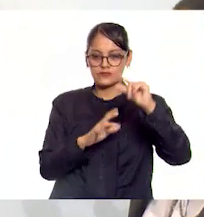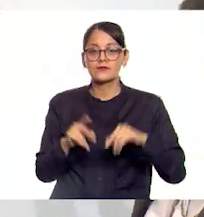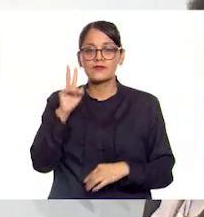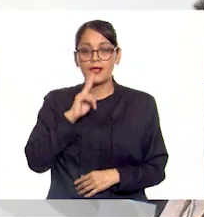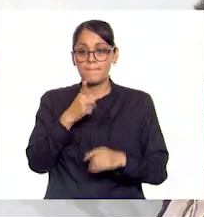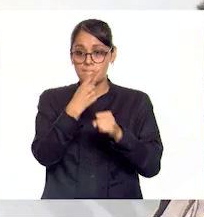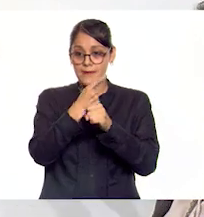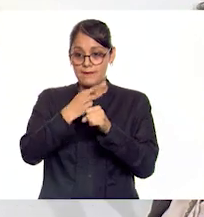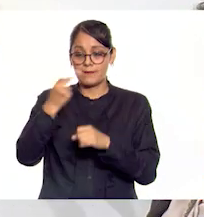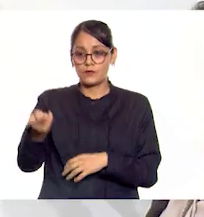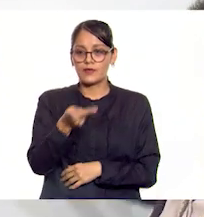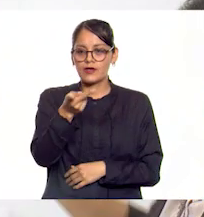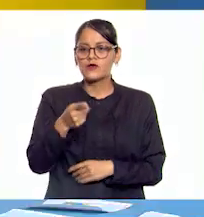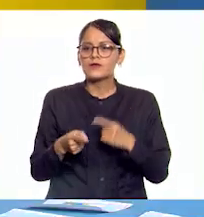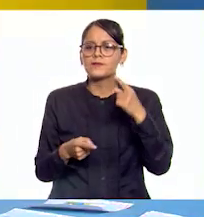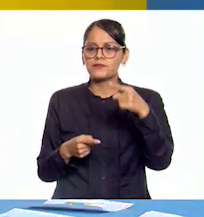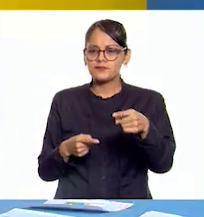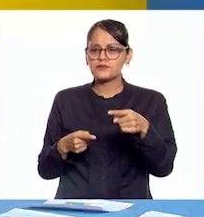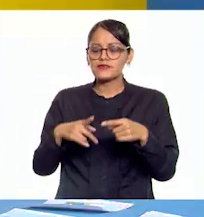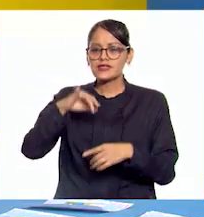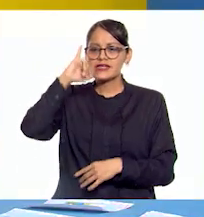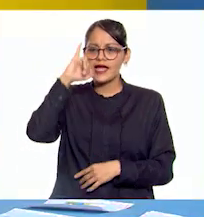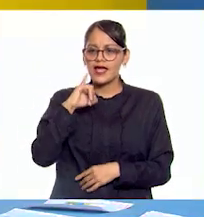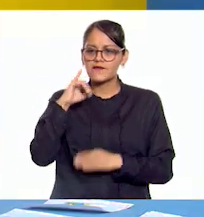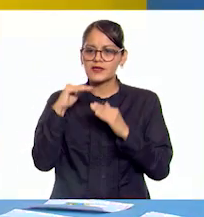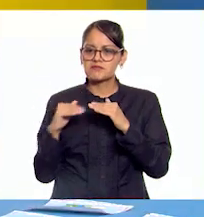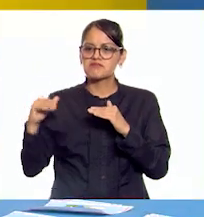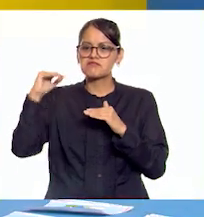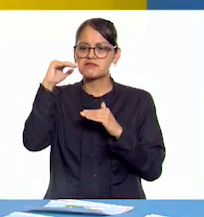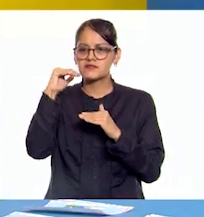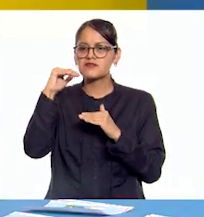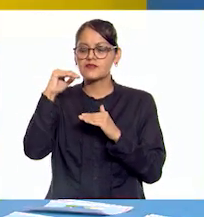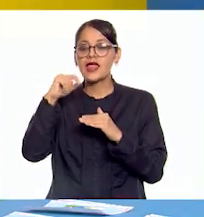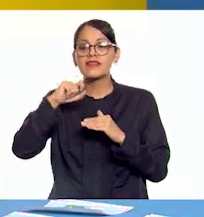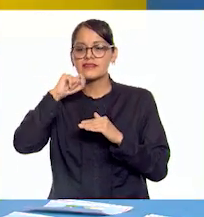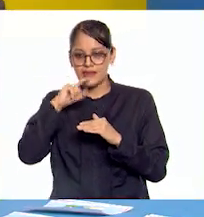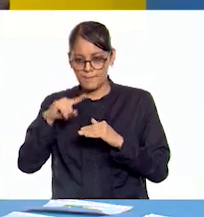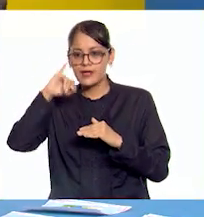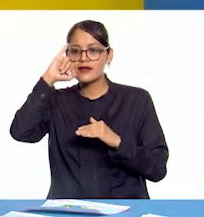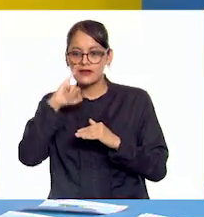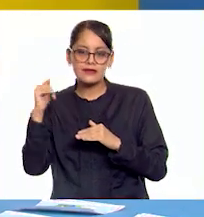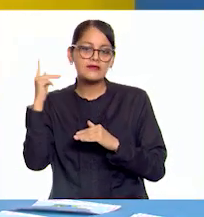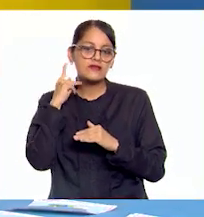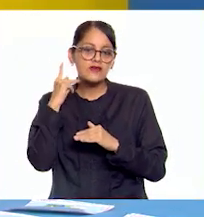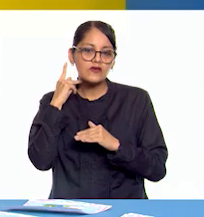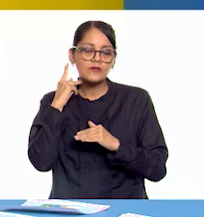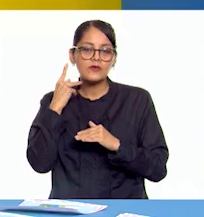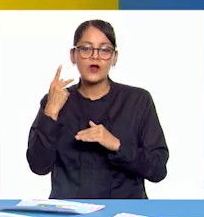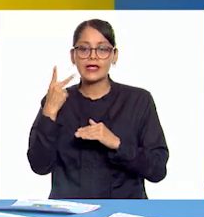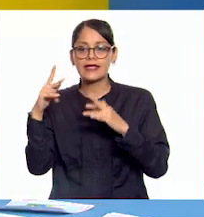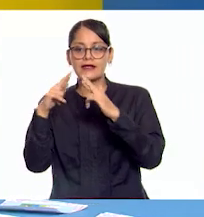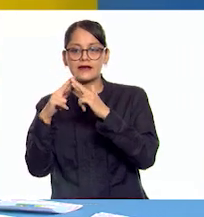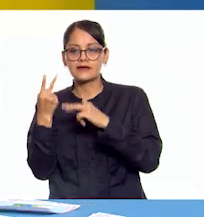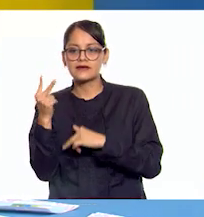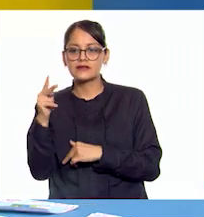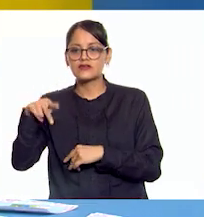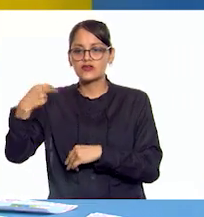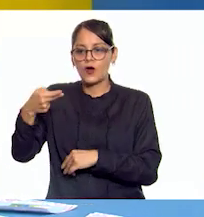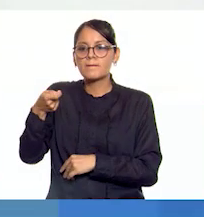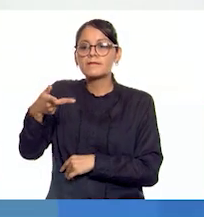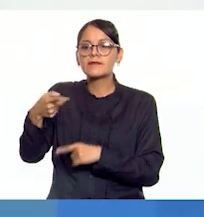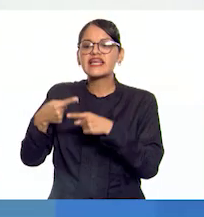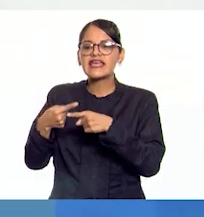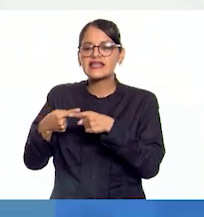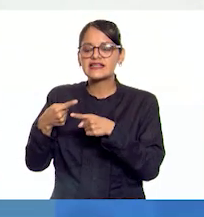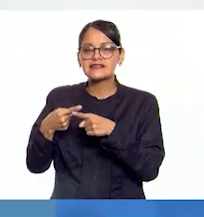vertical. jefe máximo del Imperio Bizantino que era al mismo tiempo jefe político y religioso. ¡Ay, ay, ay! Ya,